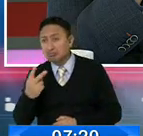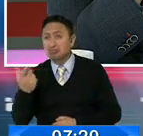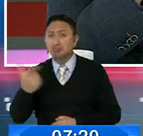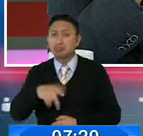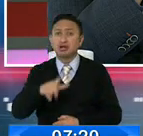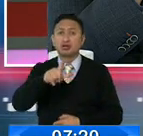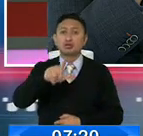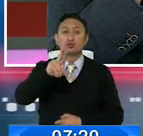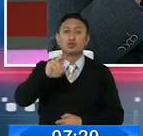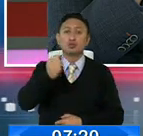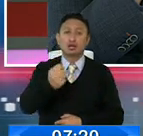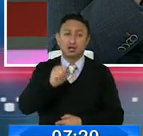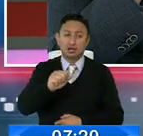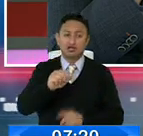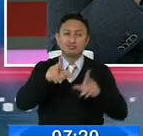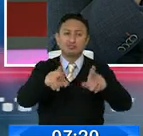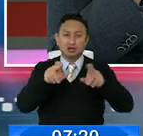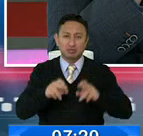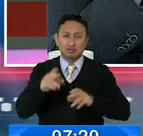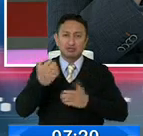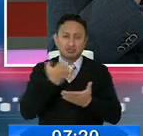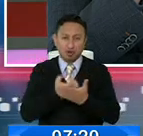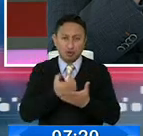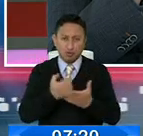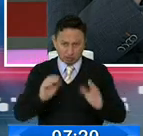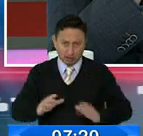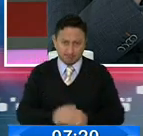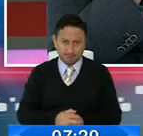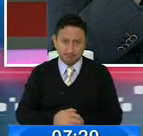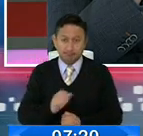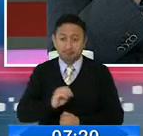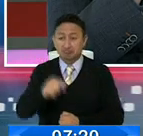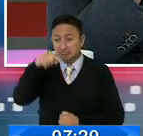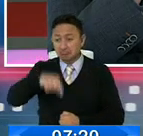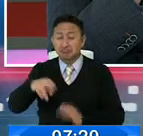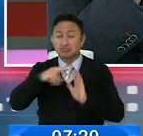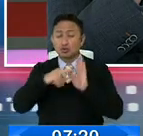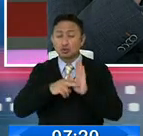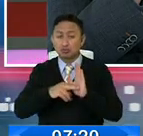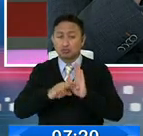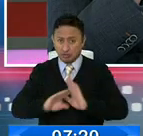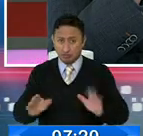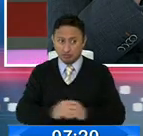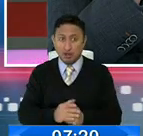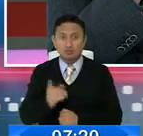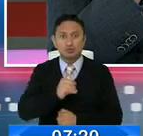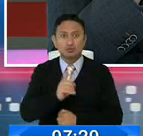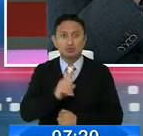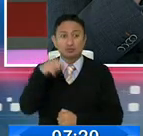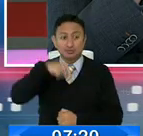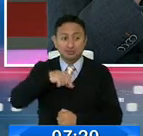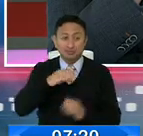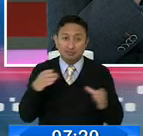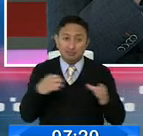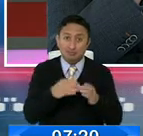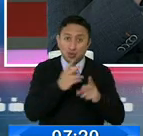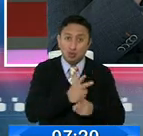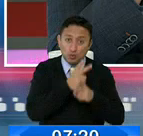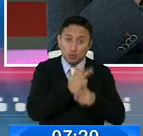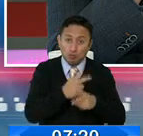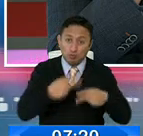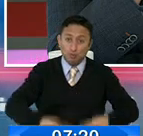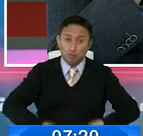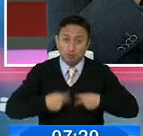luas del Permiso Único de Actividad Económica vigente, si es que cumplían con los parámetros. Es una agencia protectora de vida.